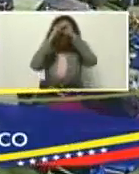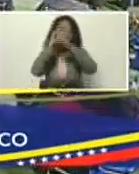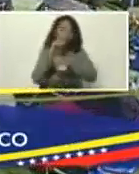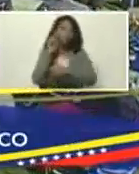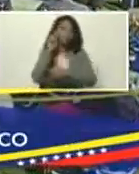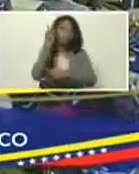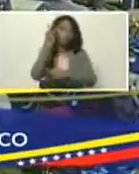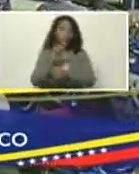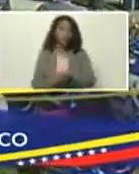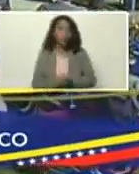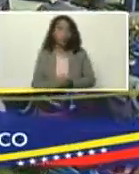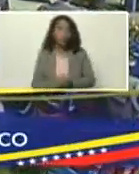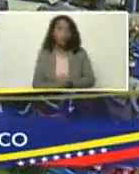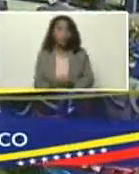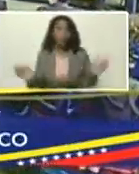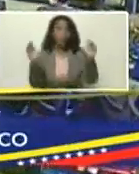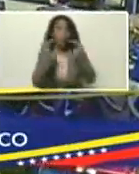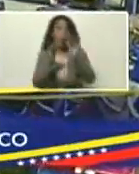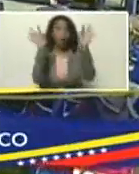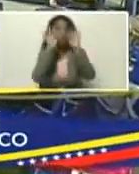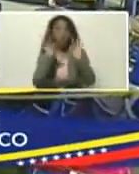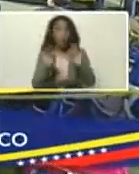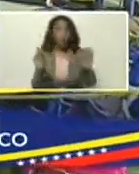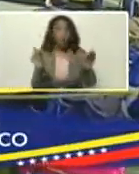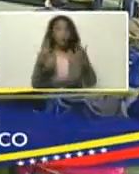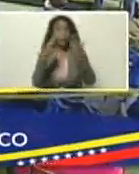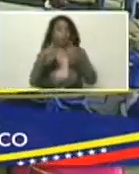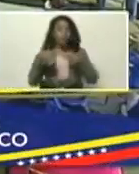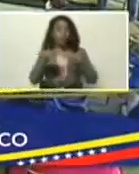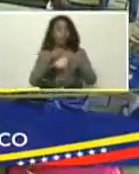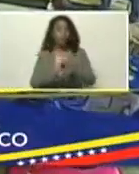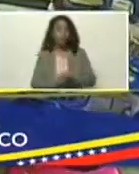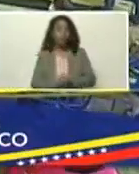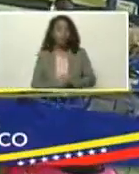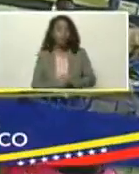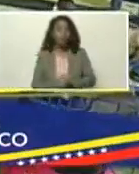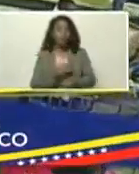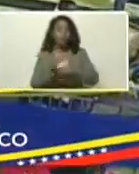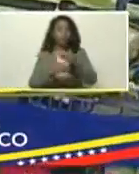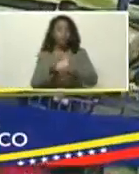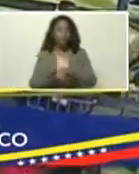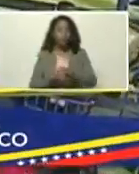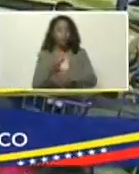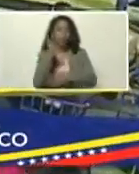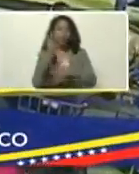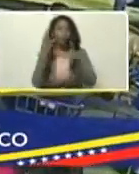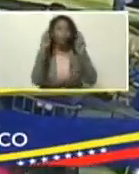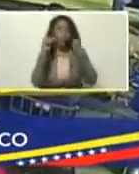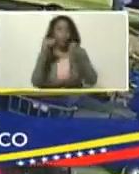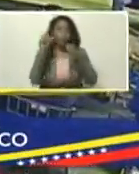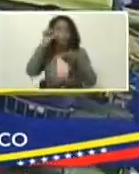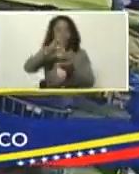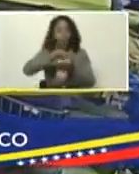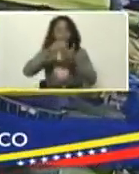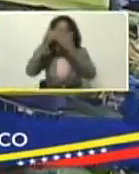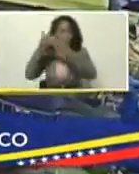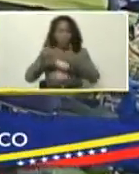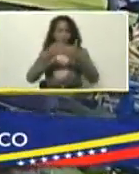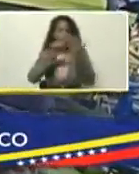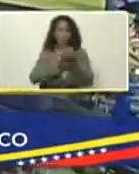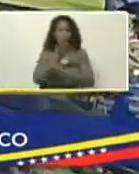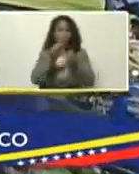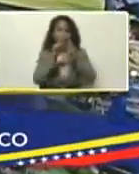igualmente, en séptimo lugar, creación, del centro de estudios, de la crisis